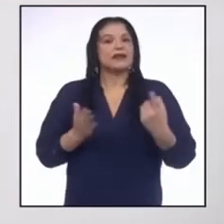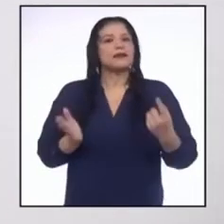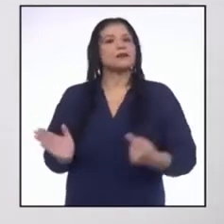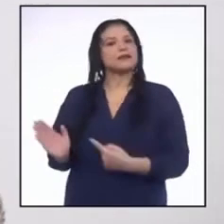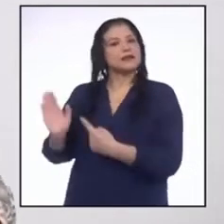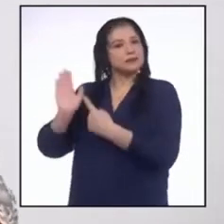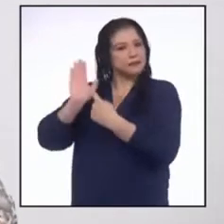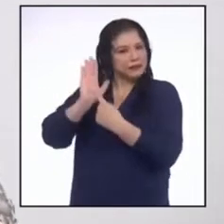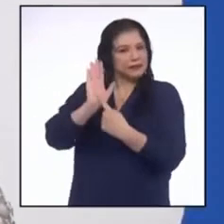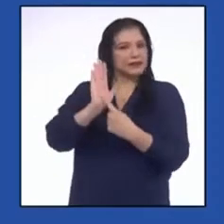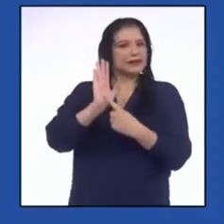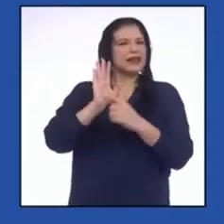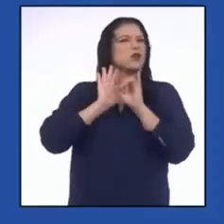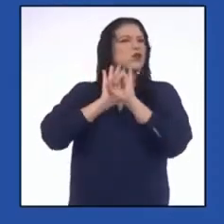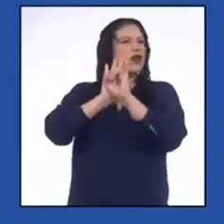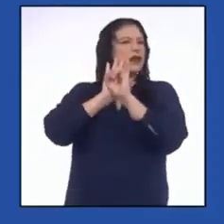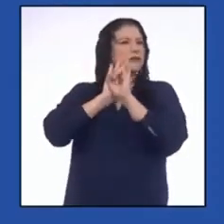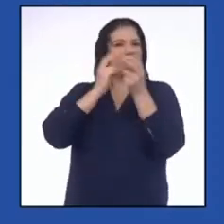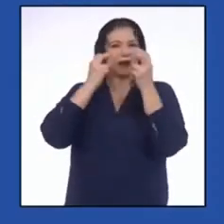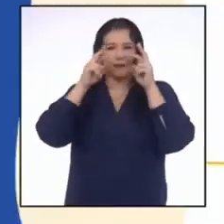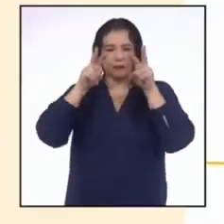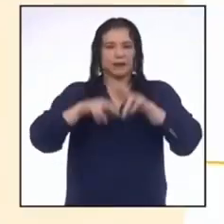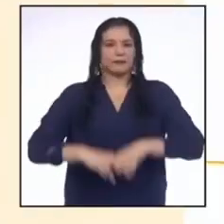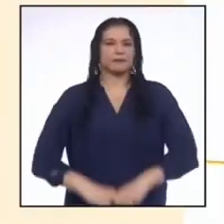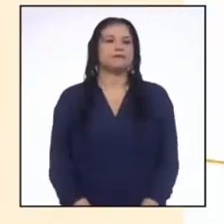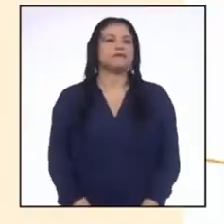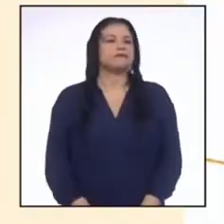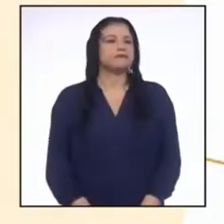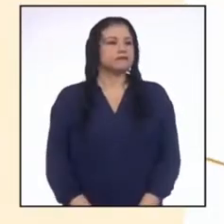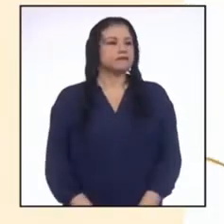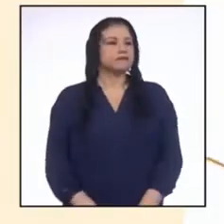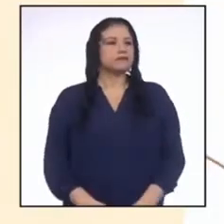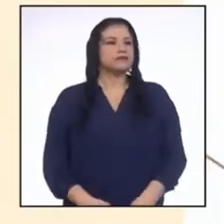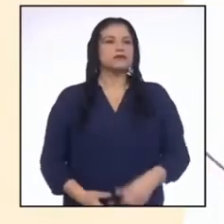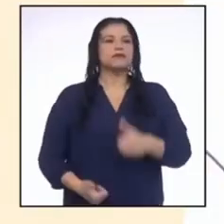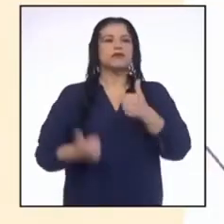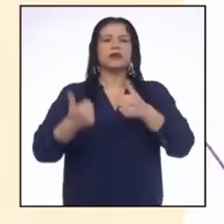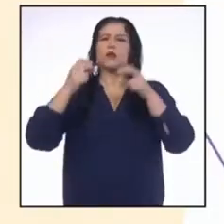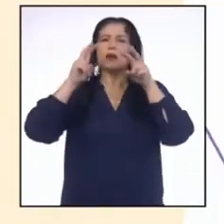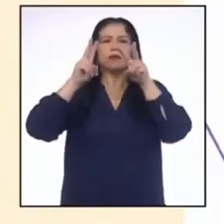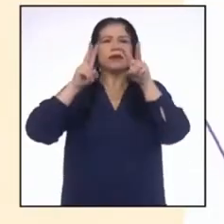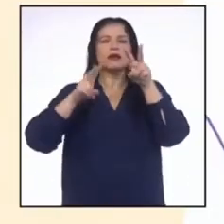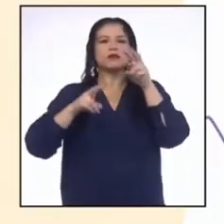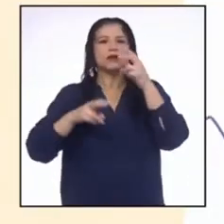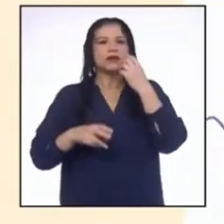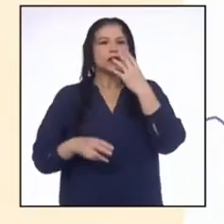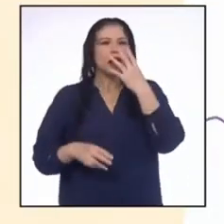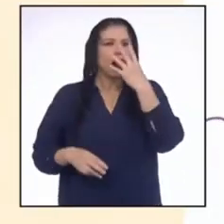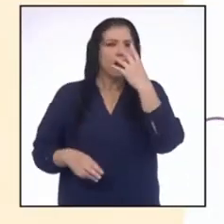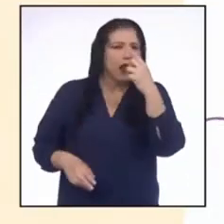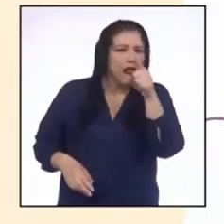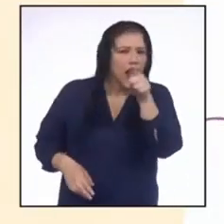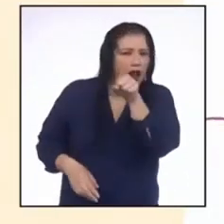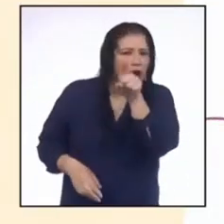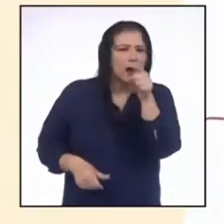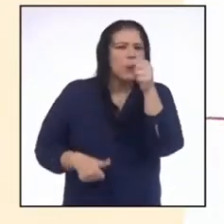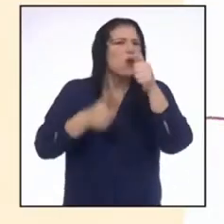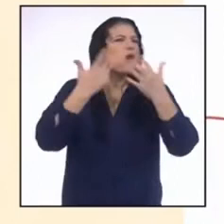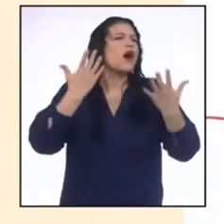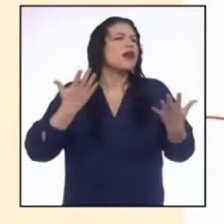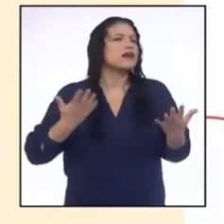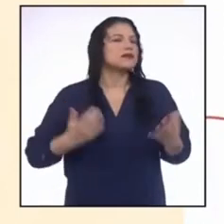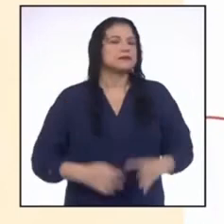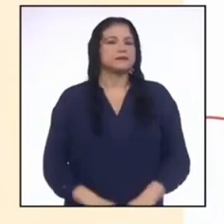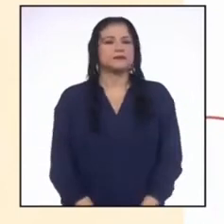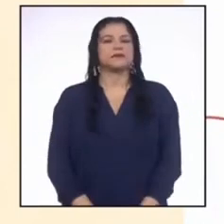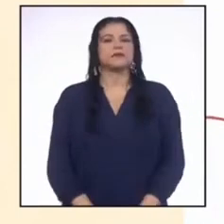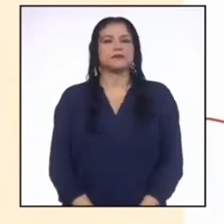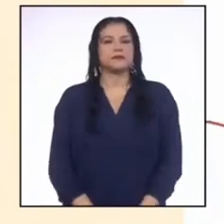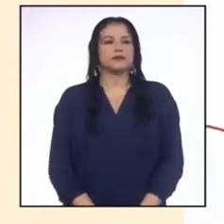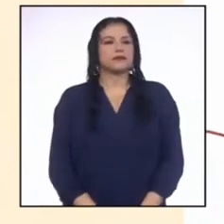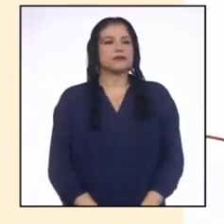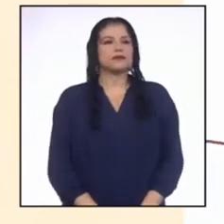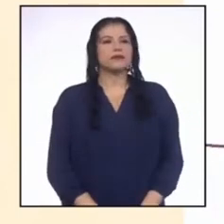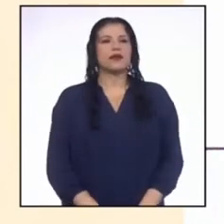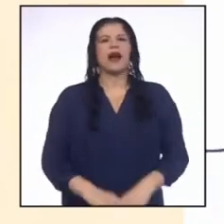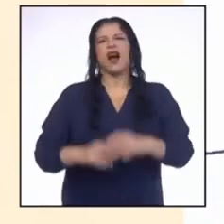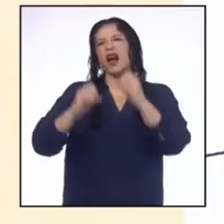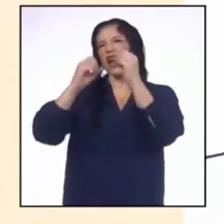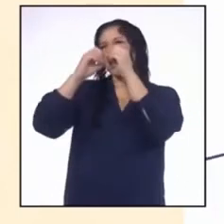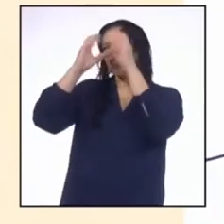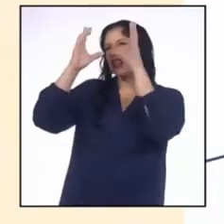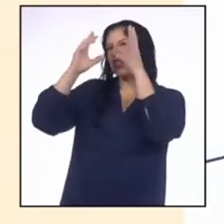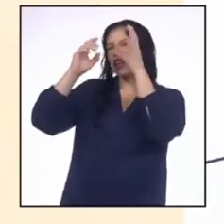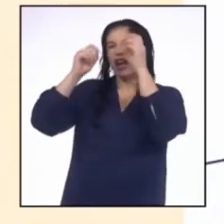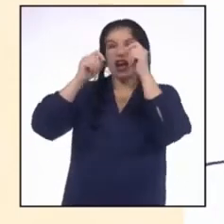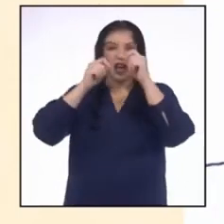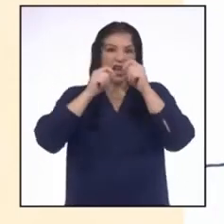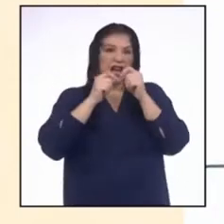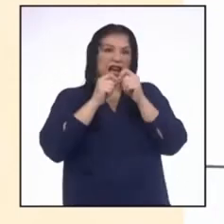presentaré una imagen. ¿Qué es lo que más les llama la atención en esta imagen? Esa fecha, por ejemplo,